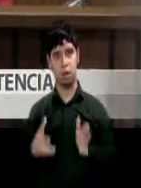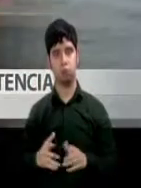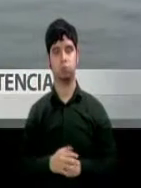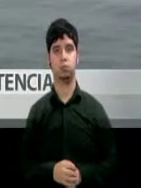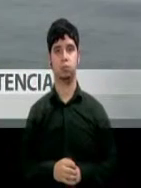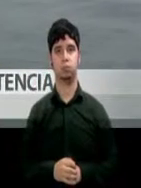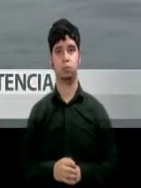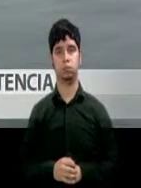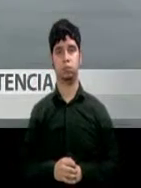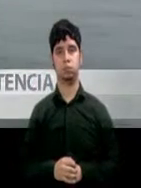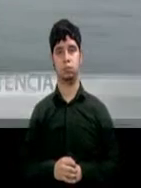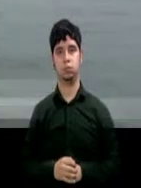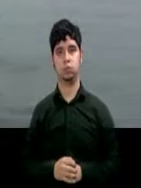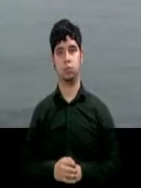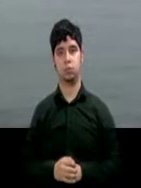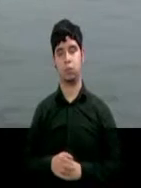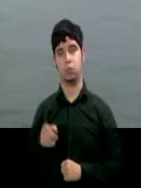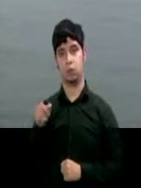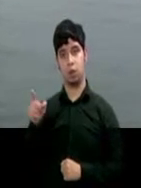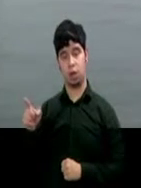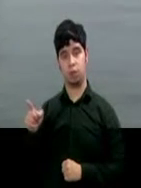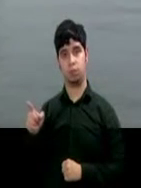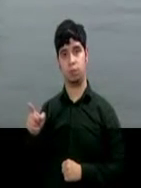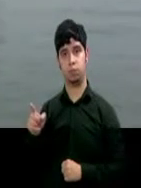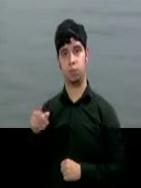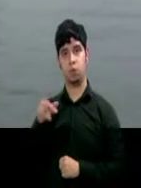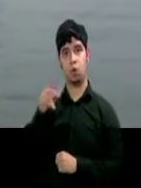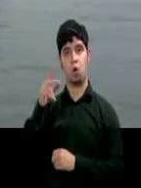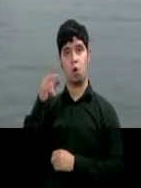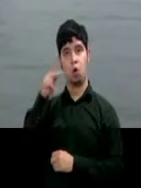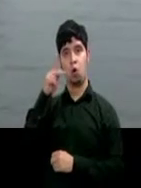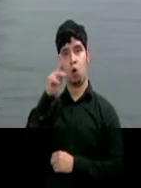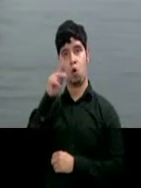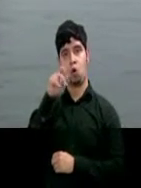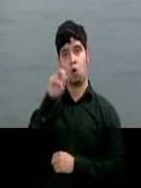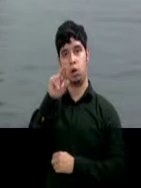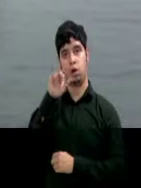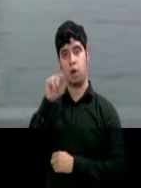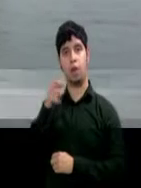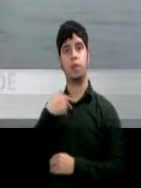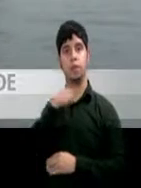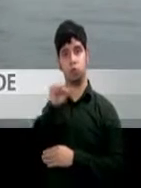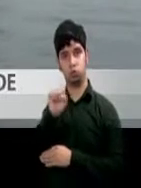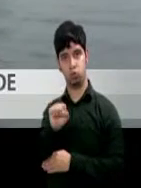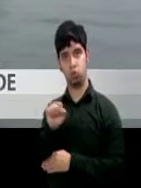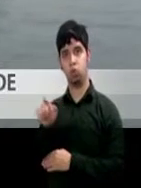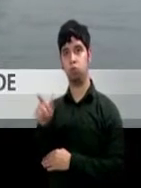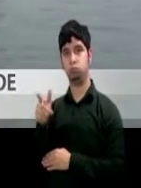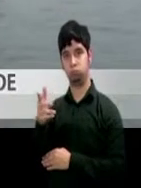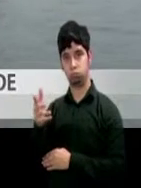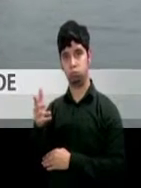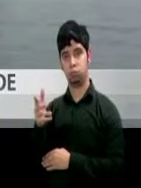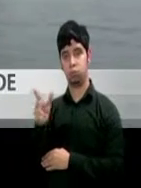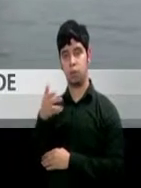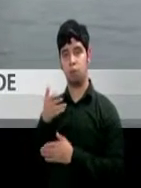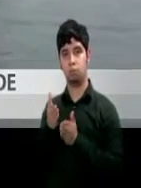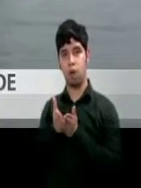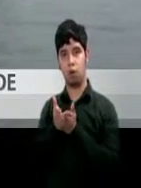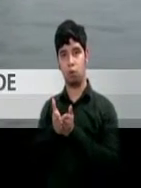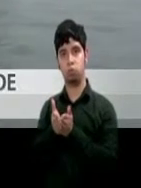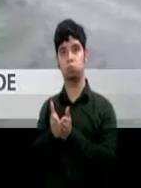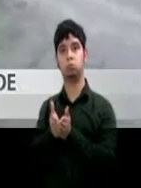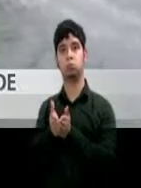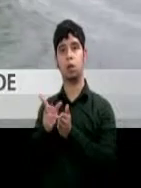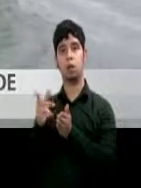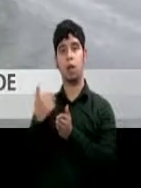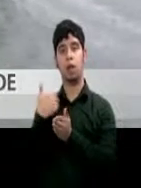Y la Fiscalía en Corea del Sur pidió la pena de muerte para el capitán del ferry que naufragó hace seis meses y que causó la muerte